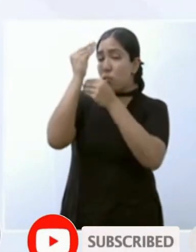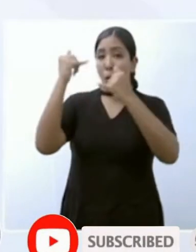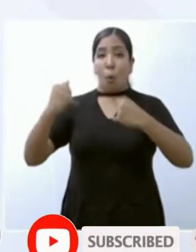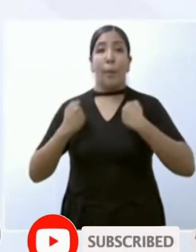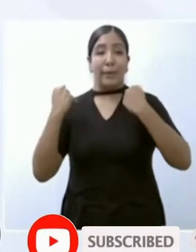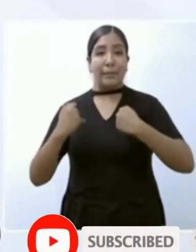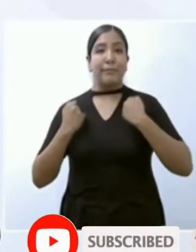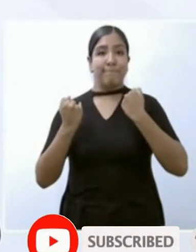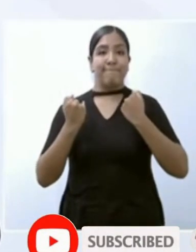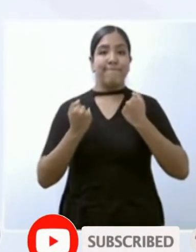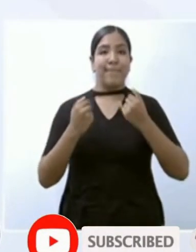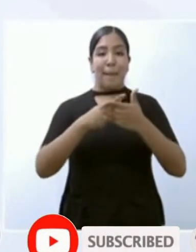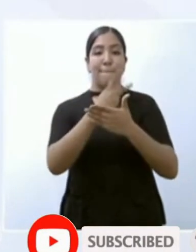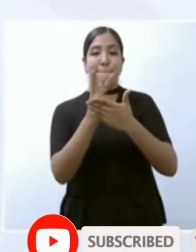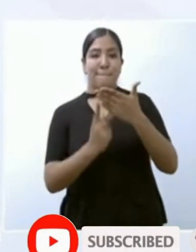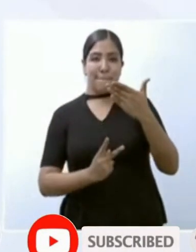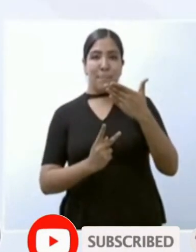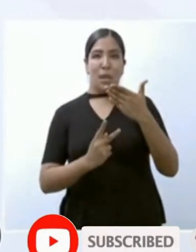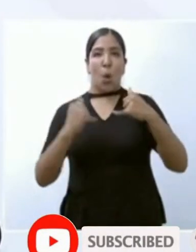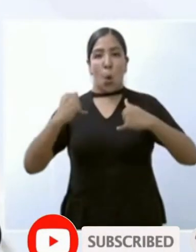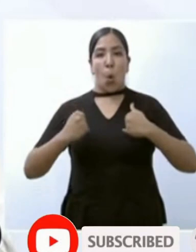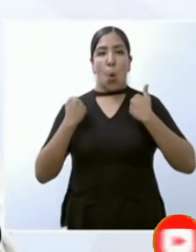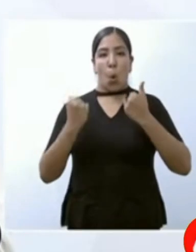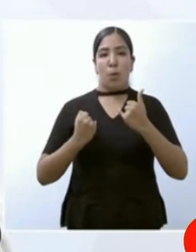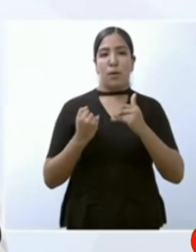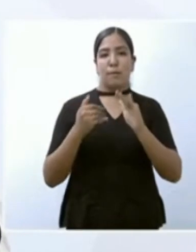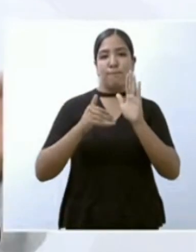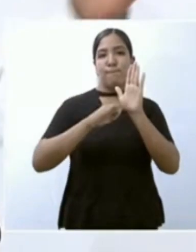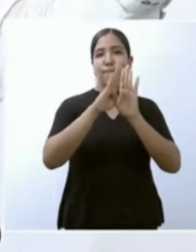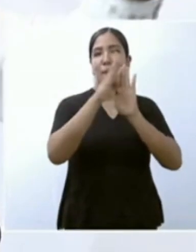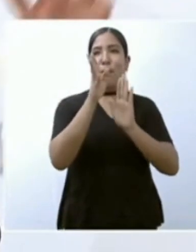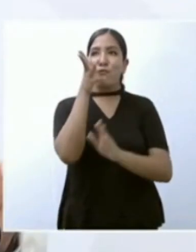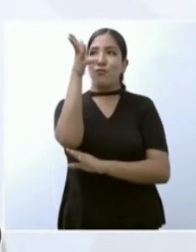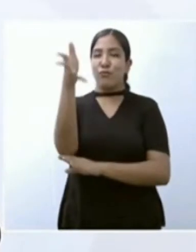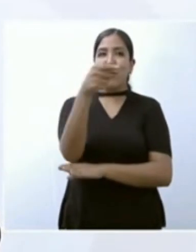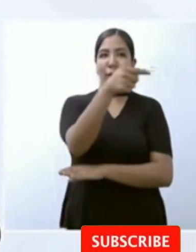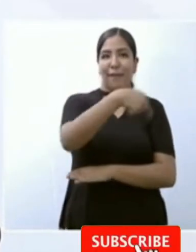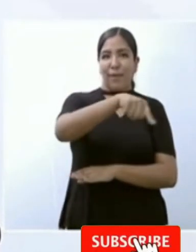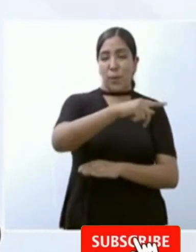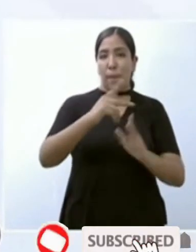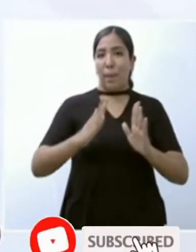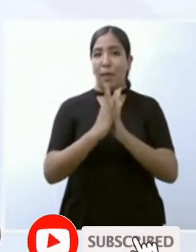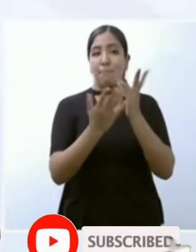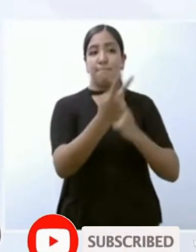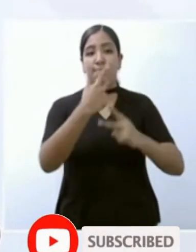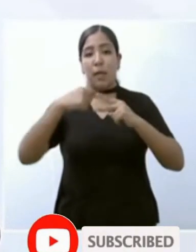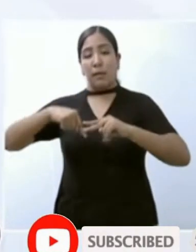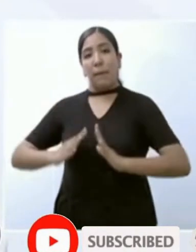del programa jóvenes construyendo el futuro los acabamos de ver ahora